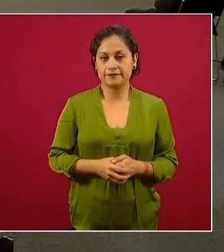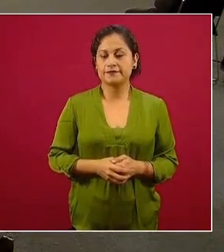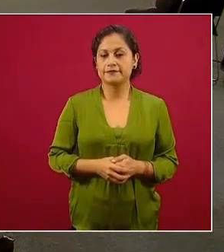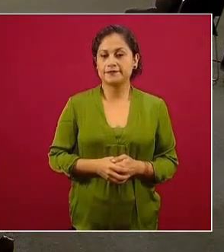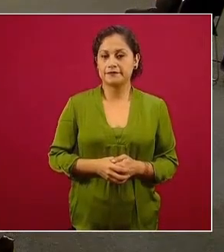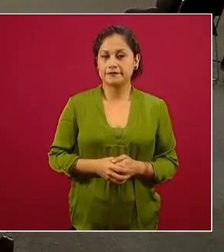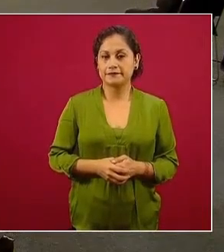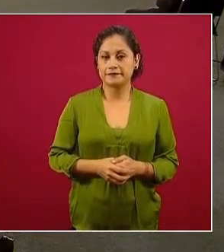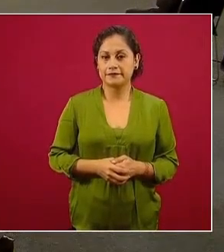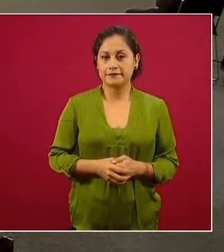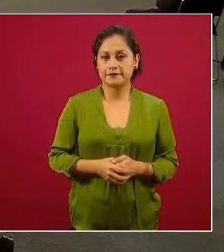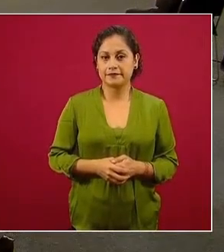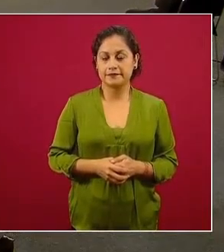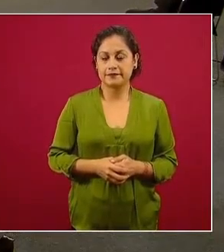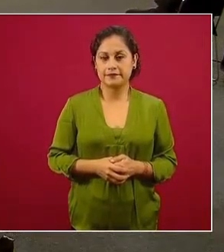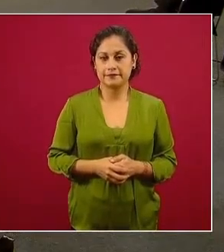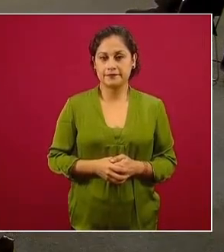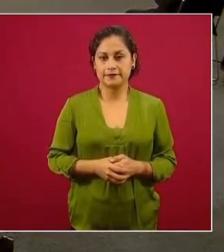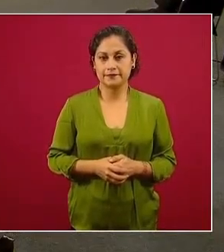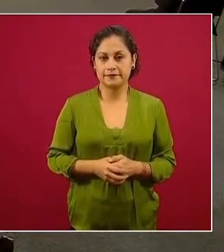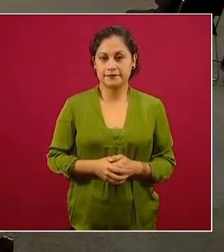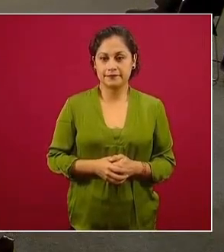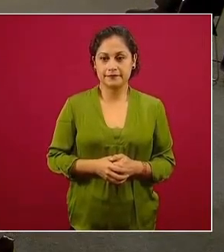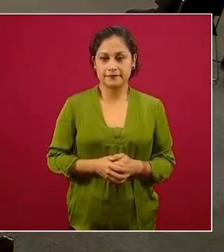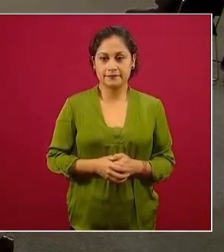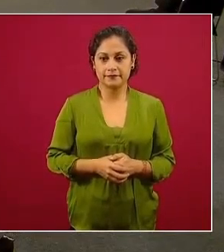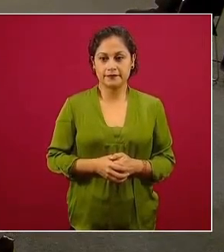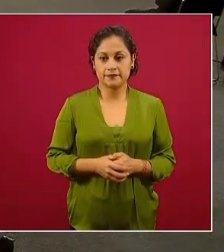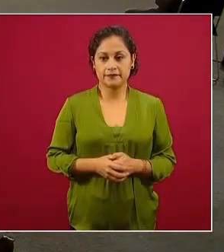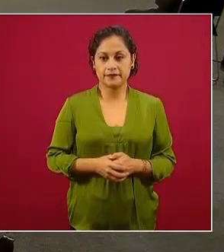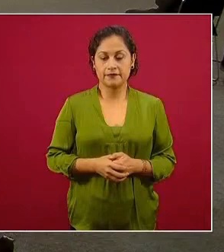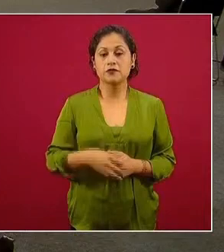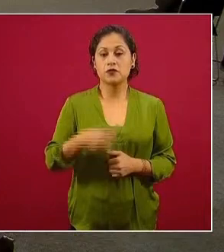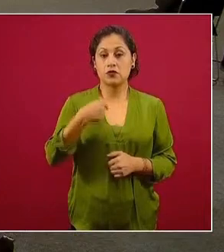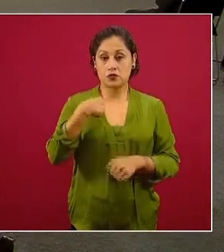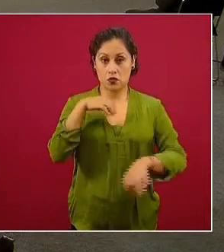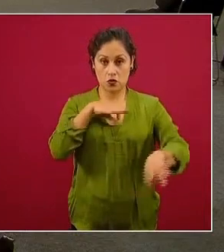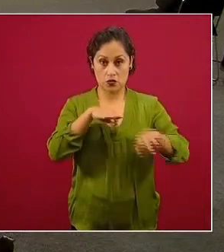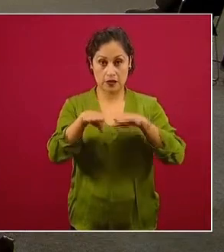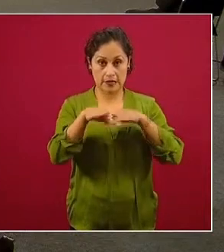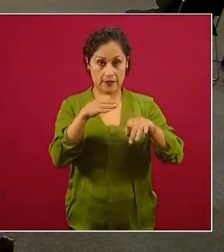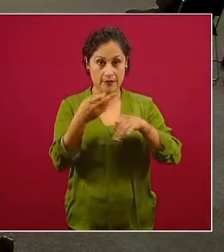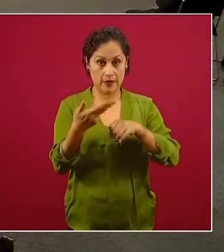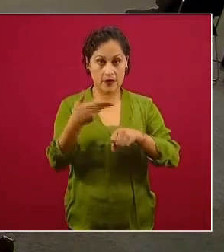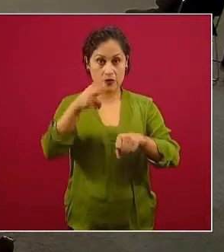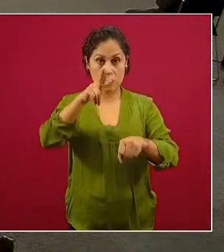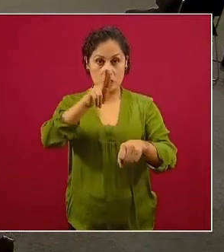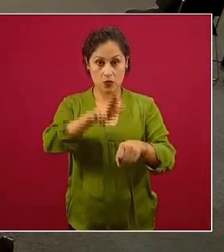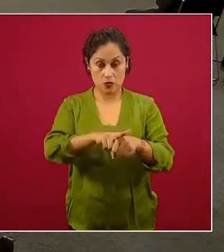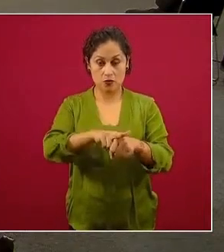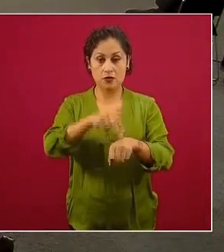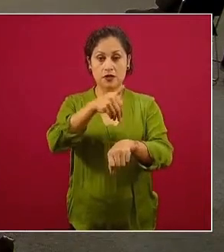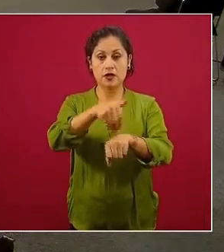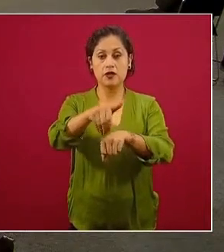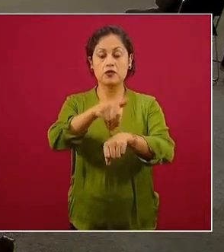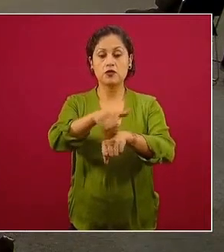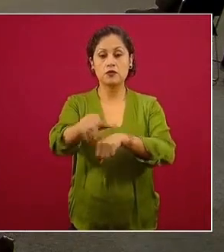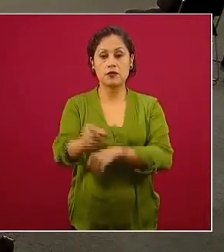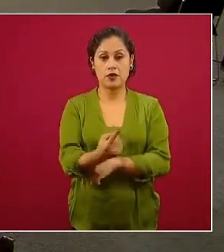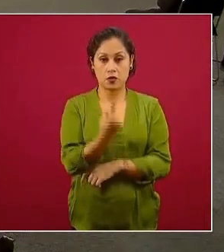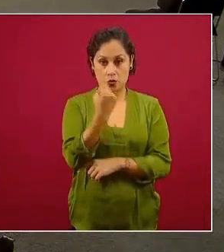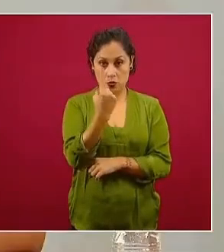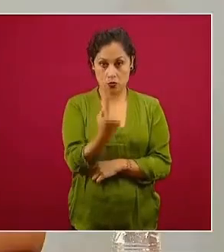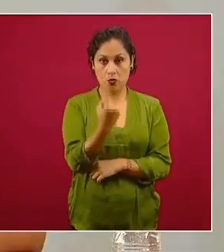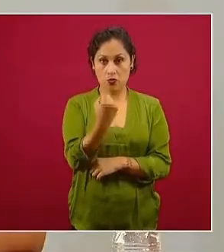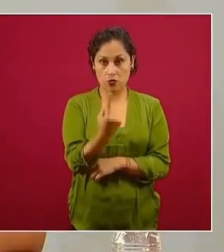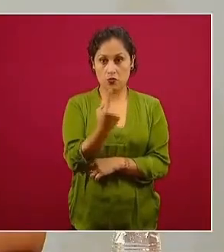nombre es Leila Costa Miranda. Yo estoy en el hospital regional número uno en la